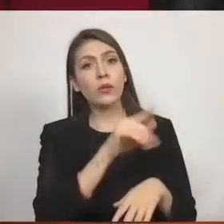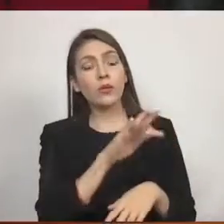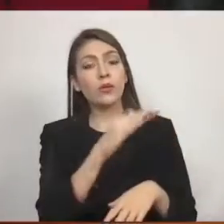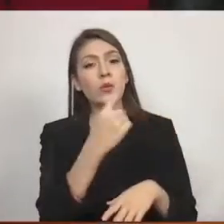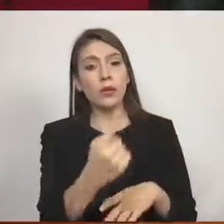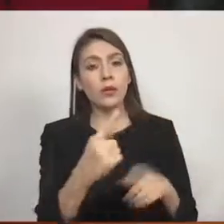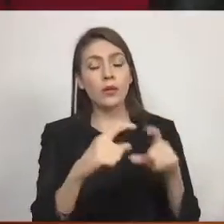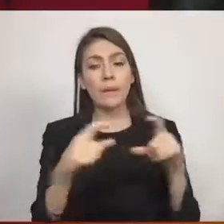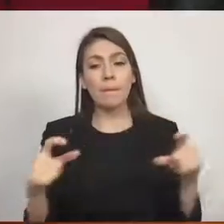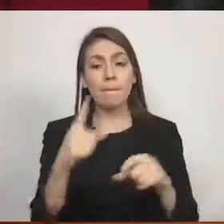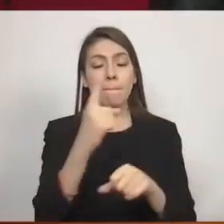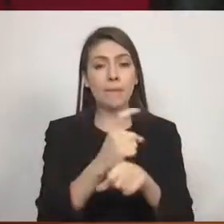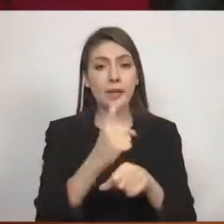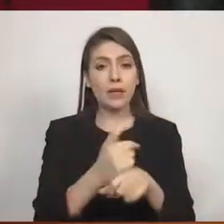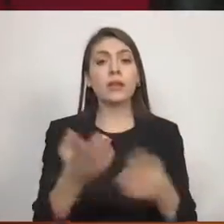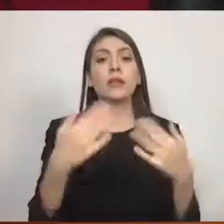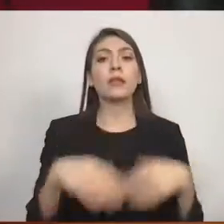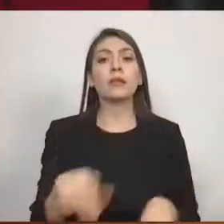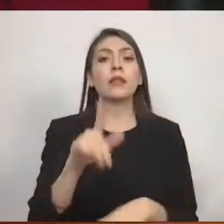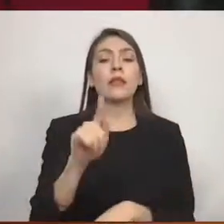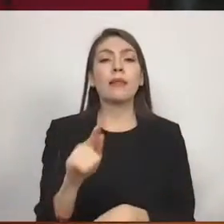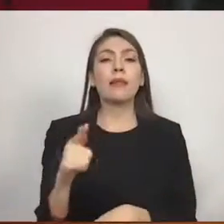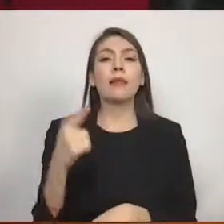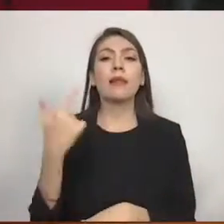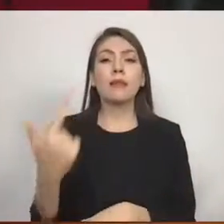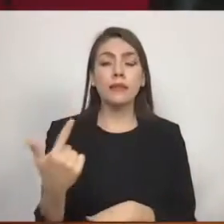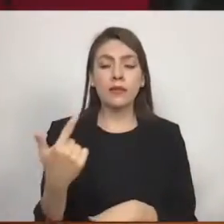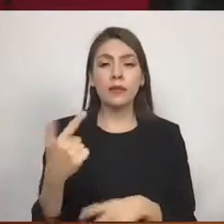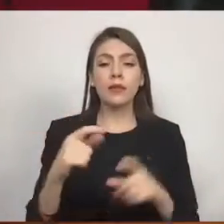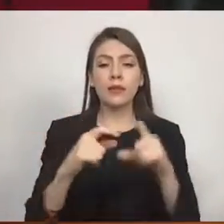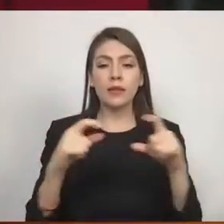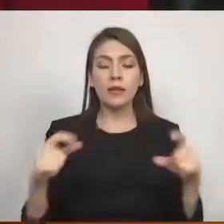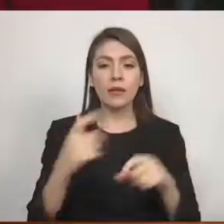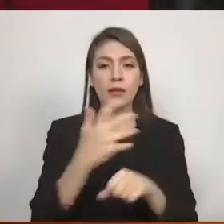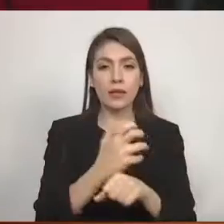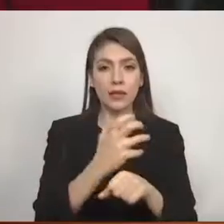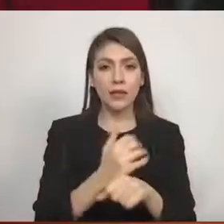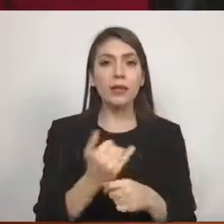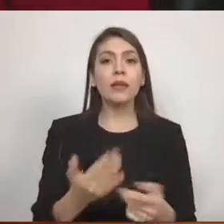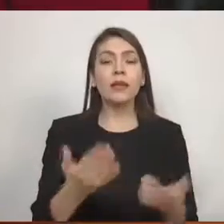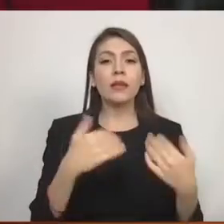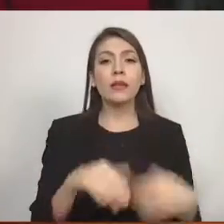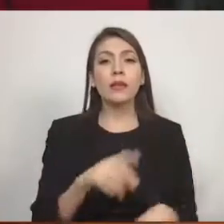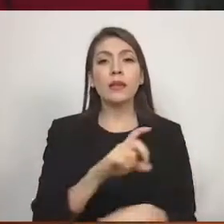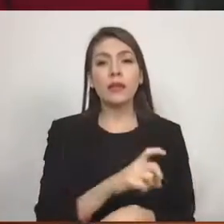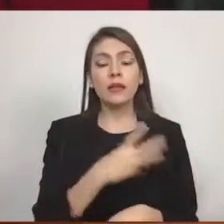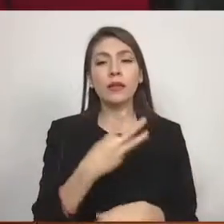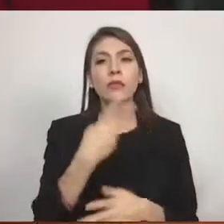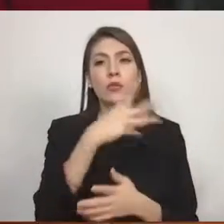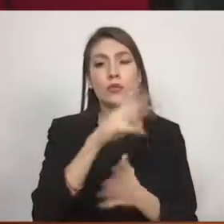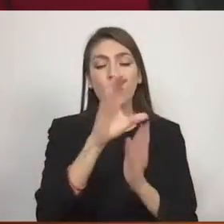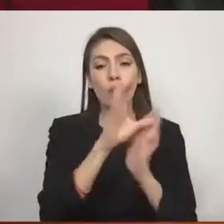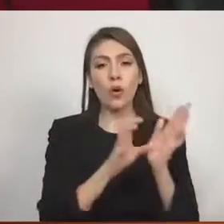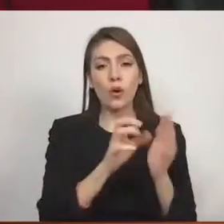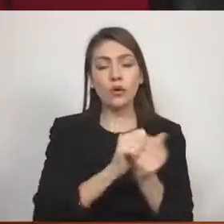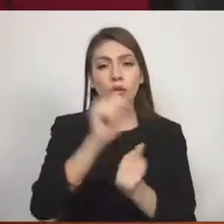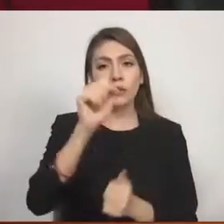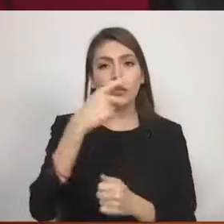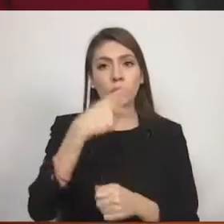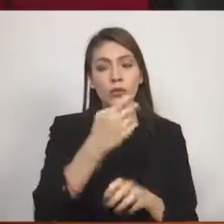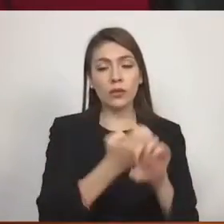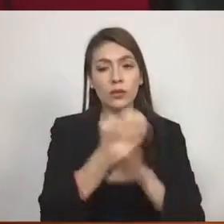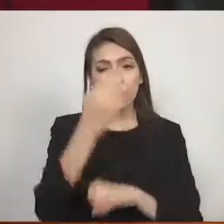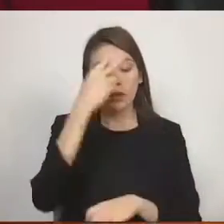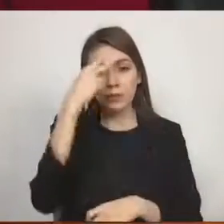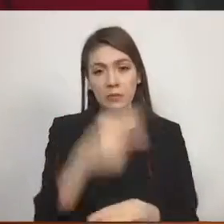77, fracción quinta y trigésima segunda de la Constitución Política del Estado Libre y Soberano de México, y